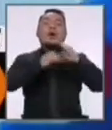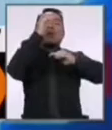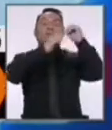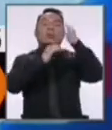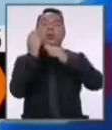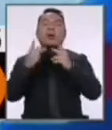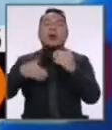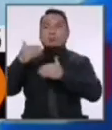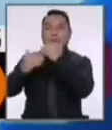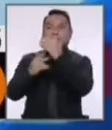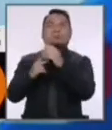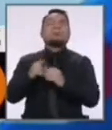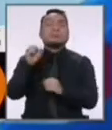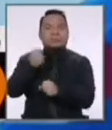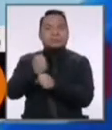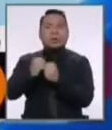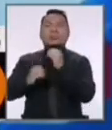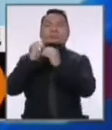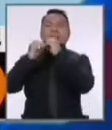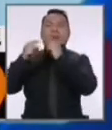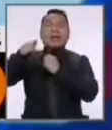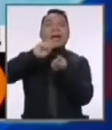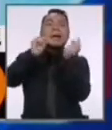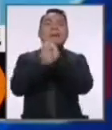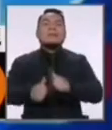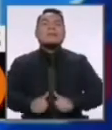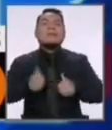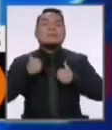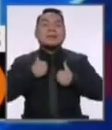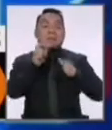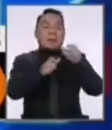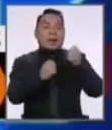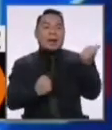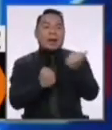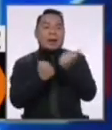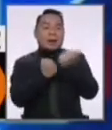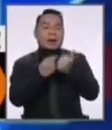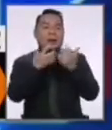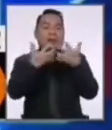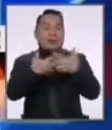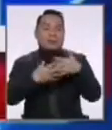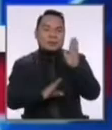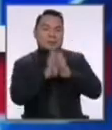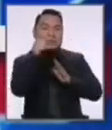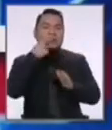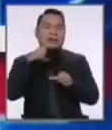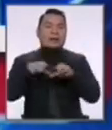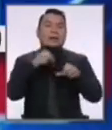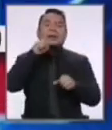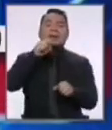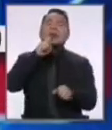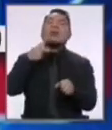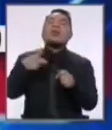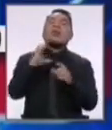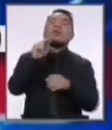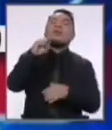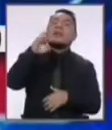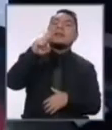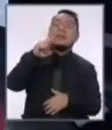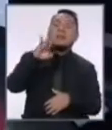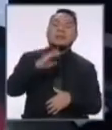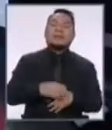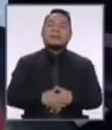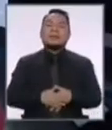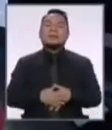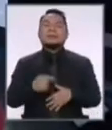obras productivas que le cambie la vida a la gente y apoyaremos a los emprendedores, crearemos la CONAFOR, la Comisión